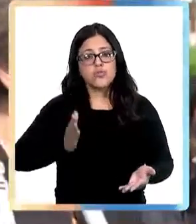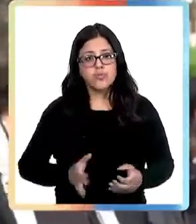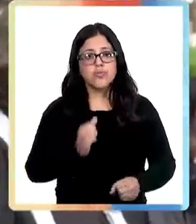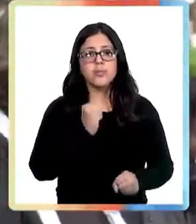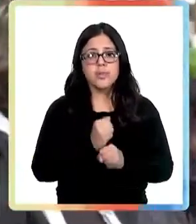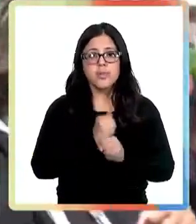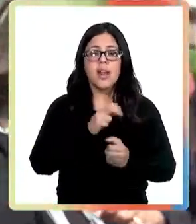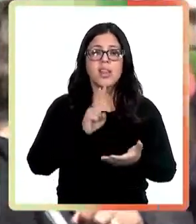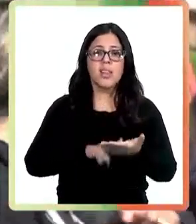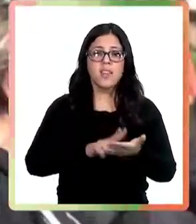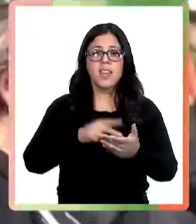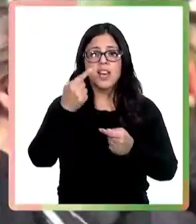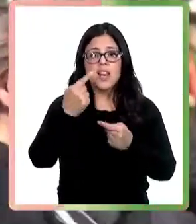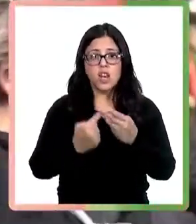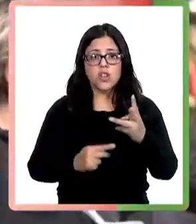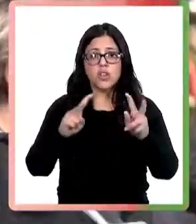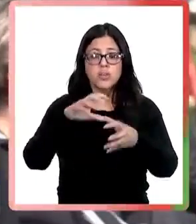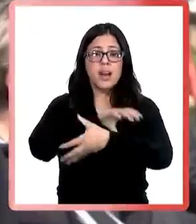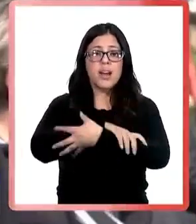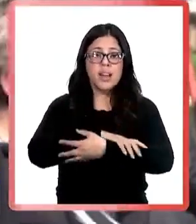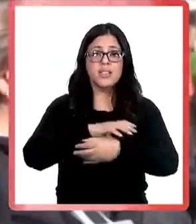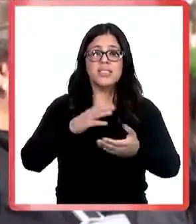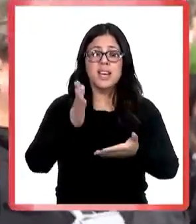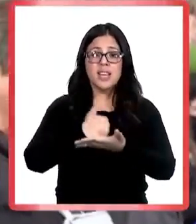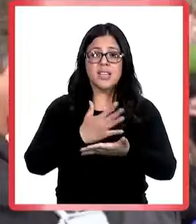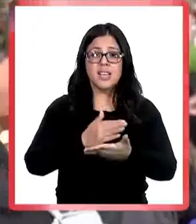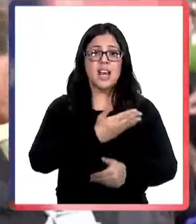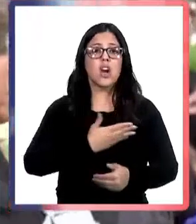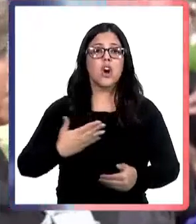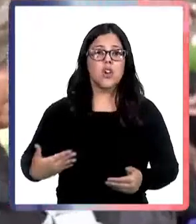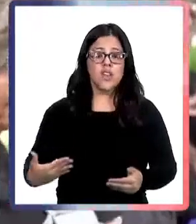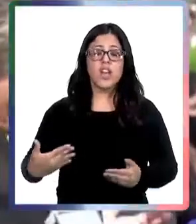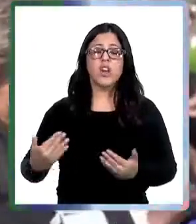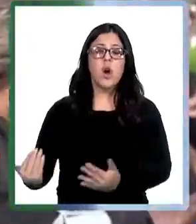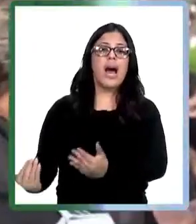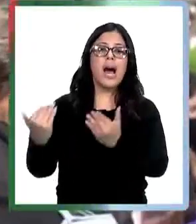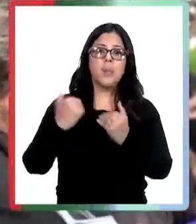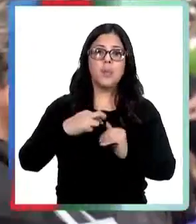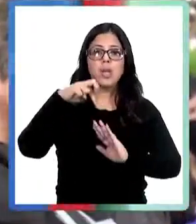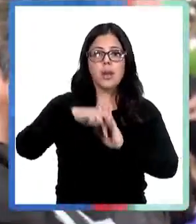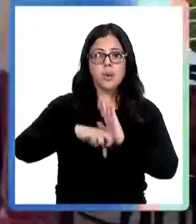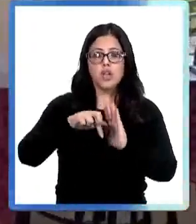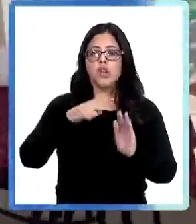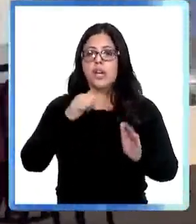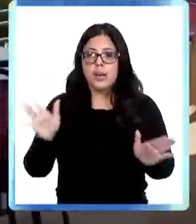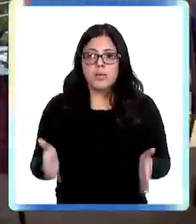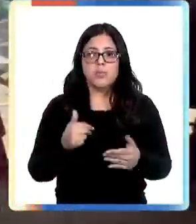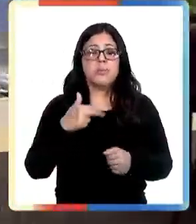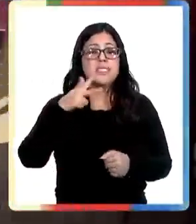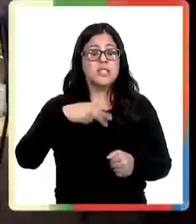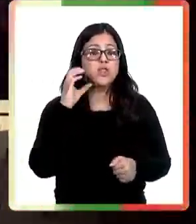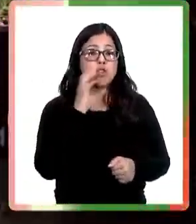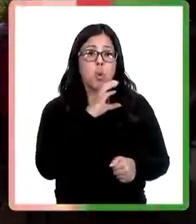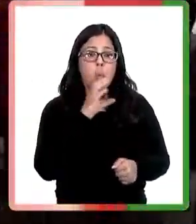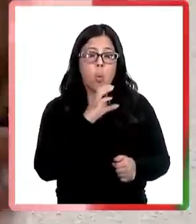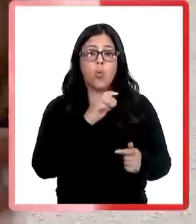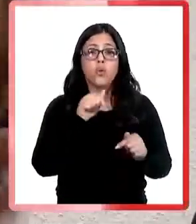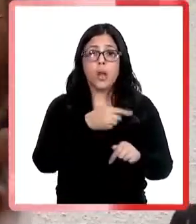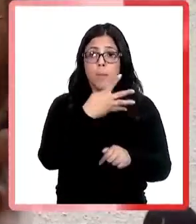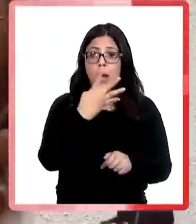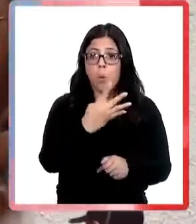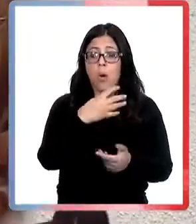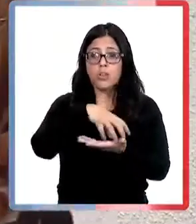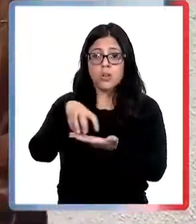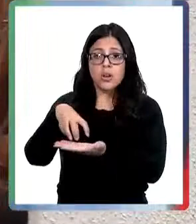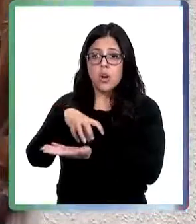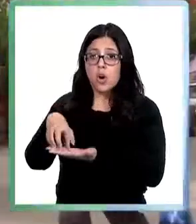trabajando porque vendrán otras alianzas estratégicas para que el gobierno regional nos apoye también en otros proyectos que queremos impulsar. 18 cursos para estas cuatro